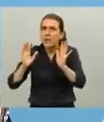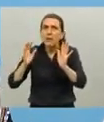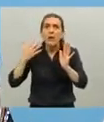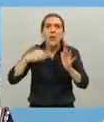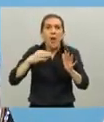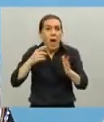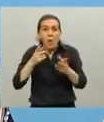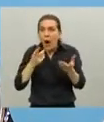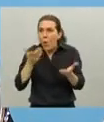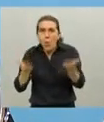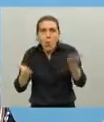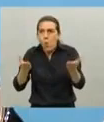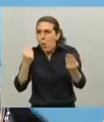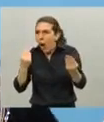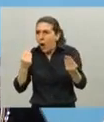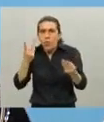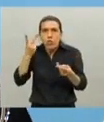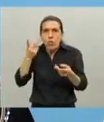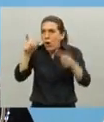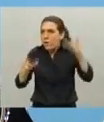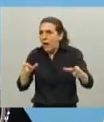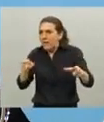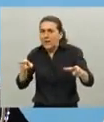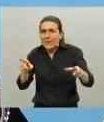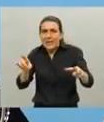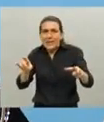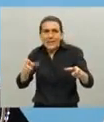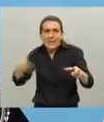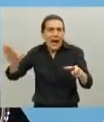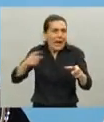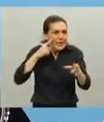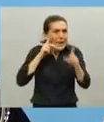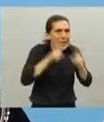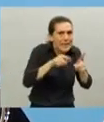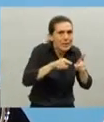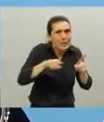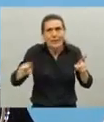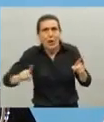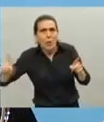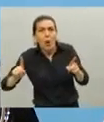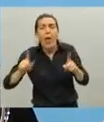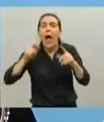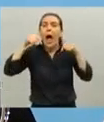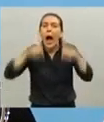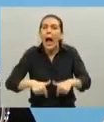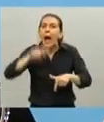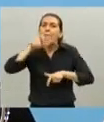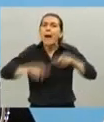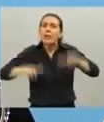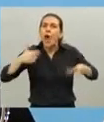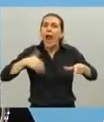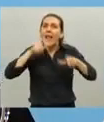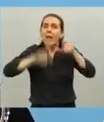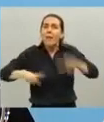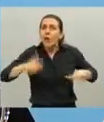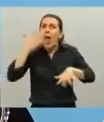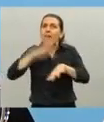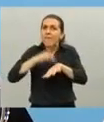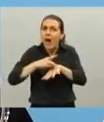entre atender a uno o atender al otro. Acá todo el que requirió atención sanitaria pudo ser atendido.